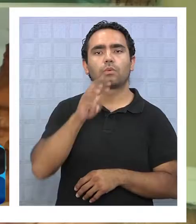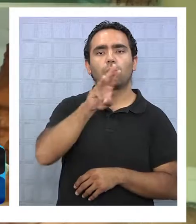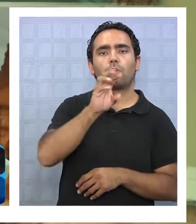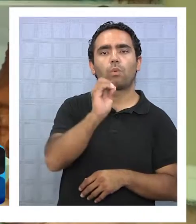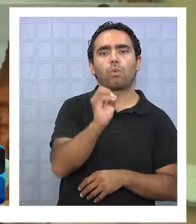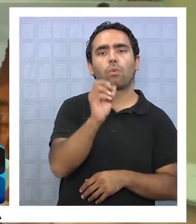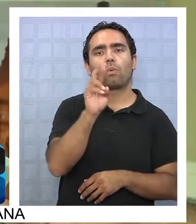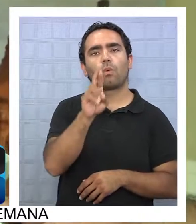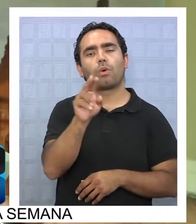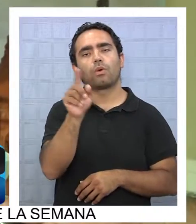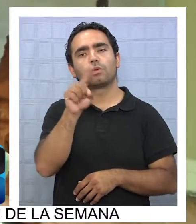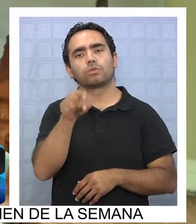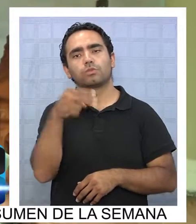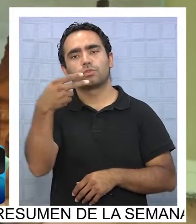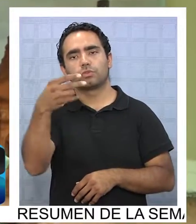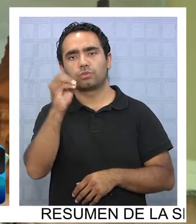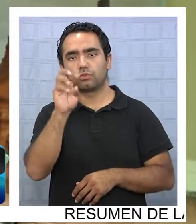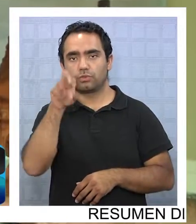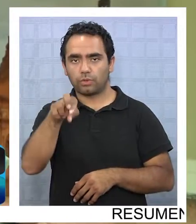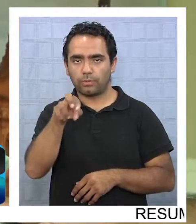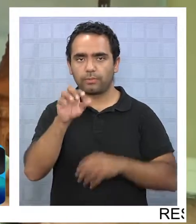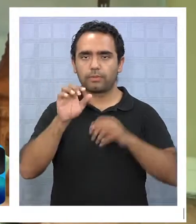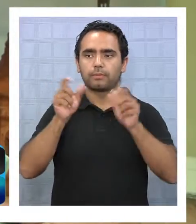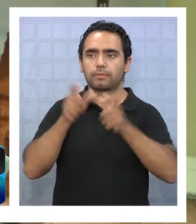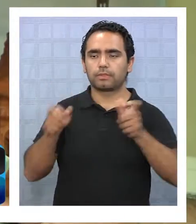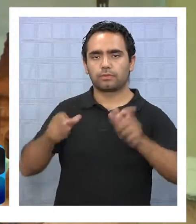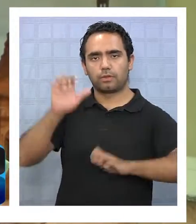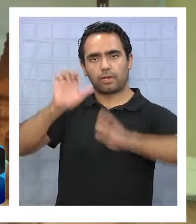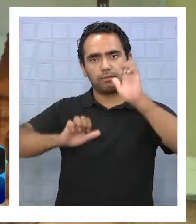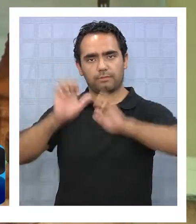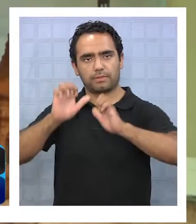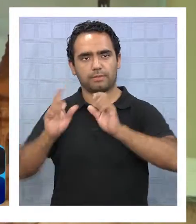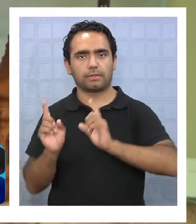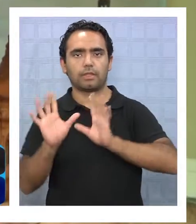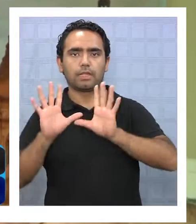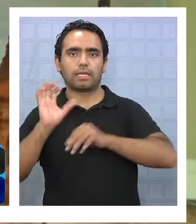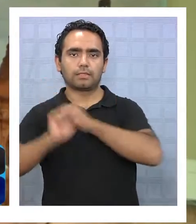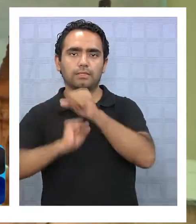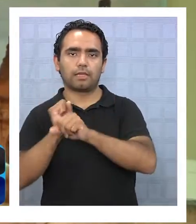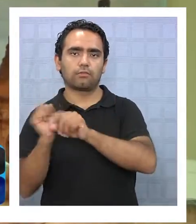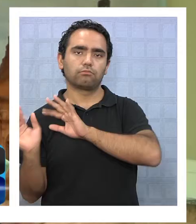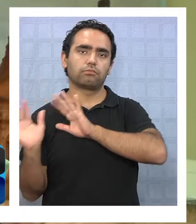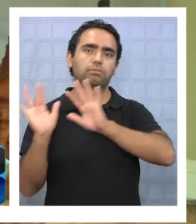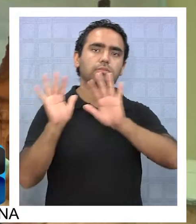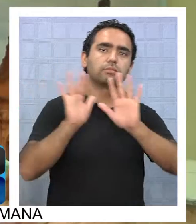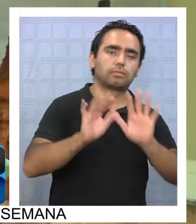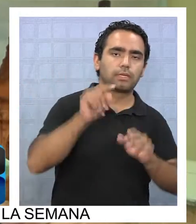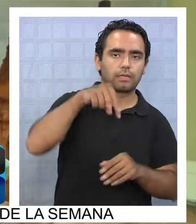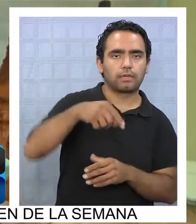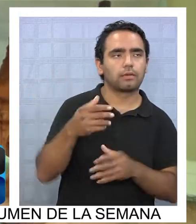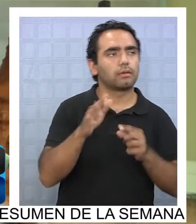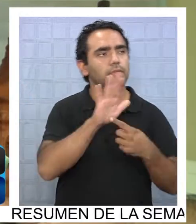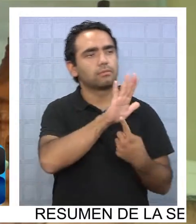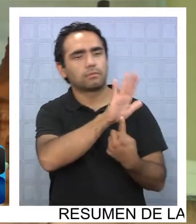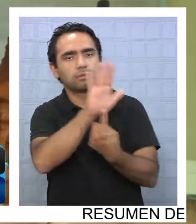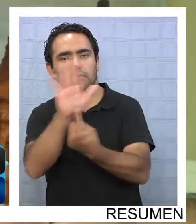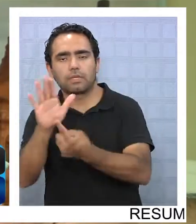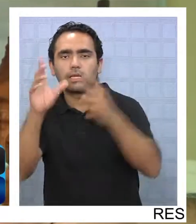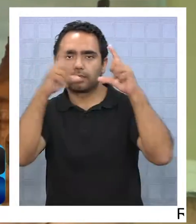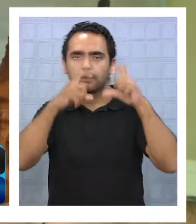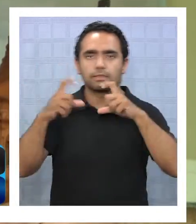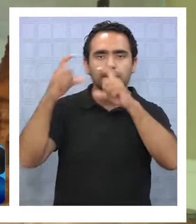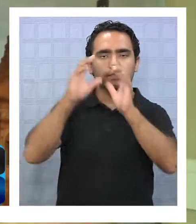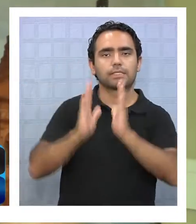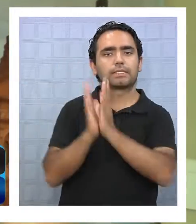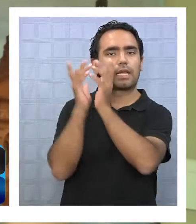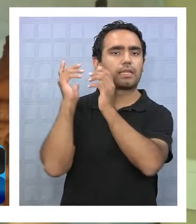es un encuentro entre empresarios que vienen hace 10 años desde Santa Cruz a promocionar toda esa oferta turística que